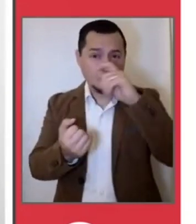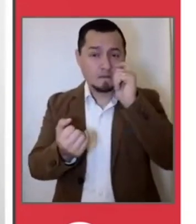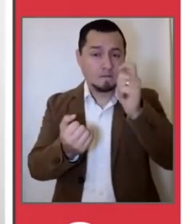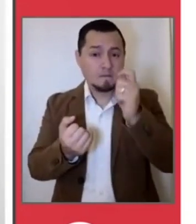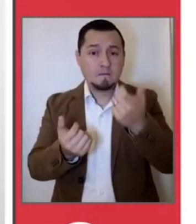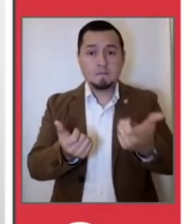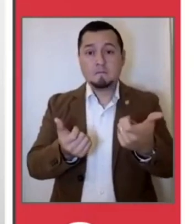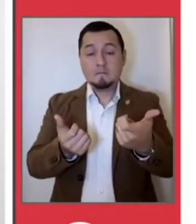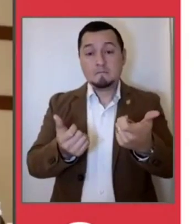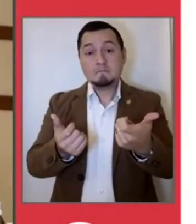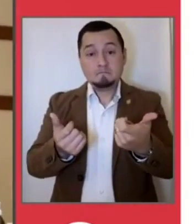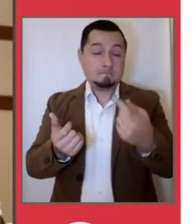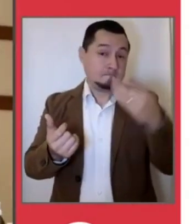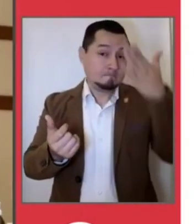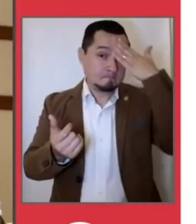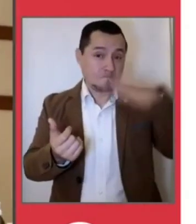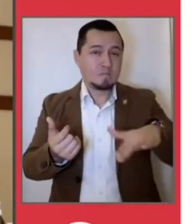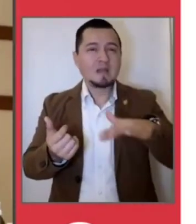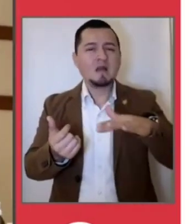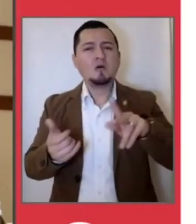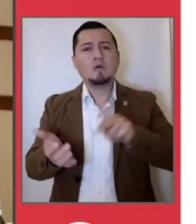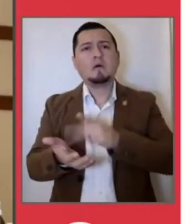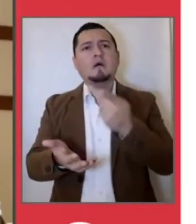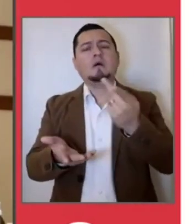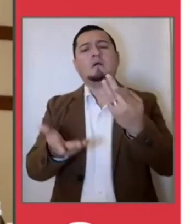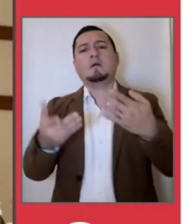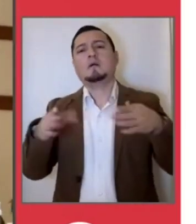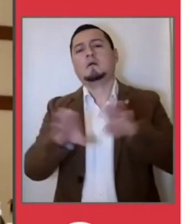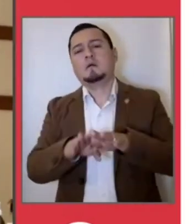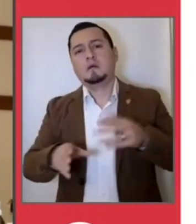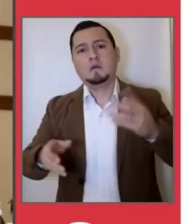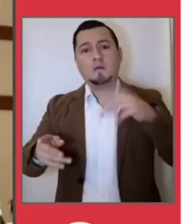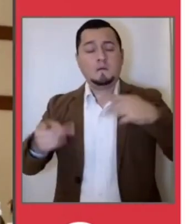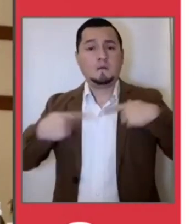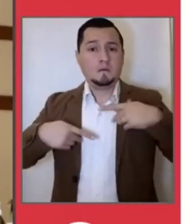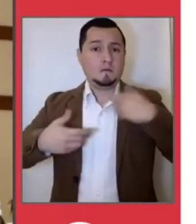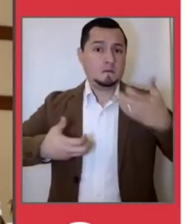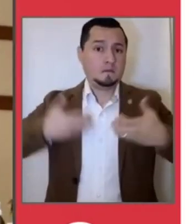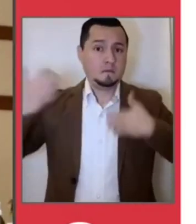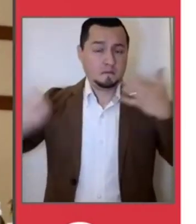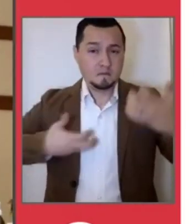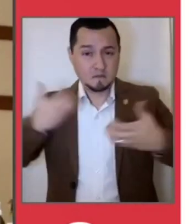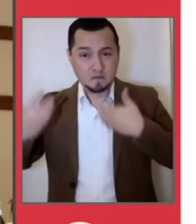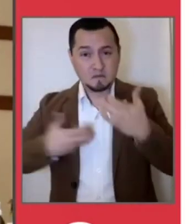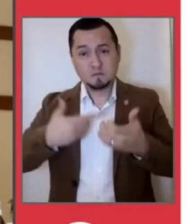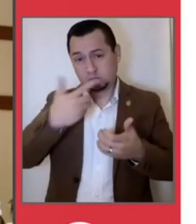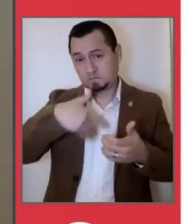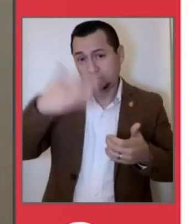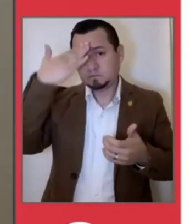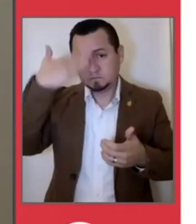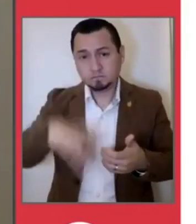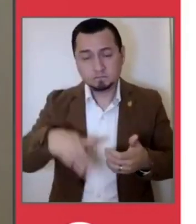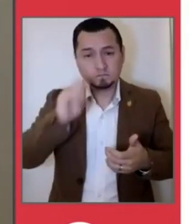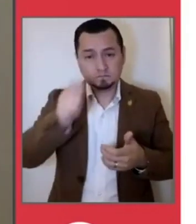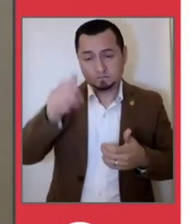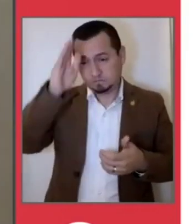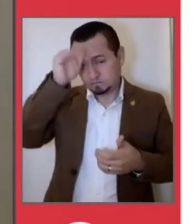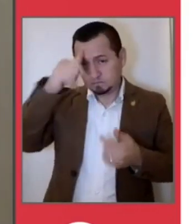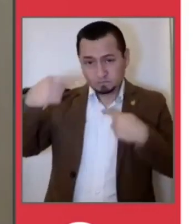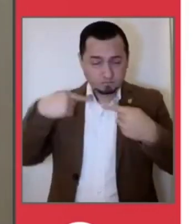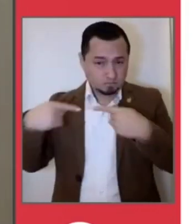terreno económico. Las decisiones que estamos tomando, hemos acordado,